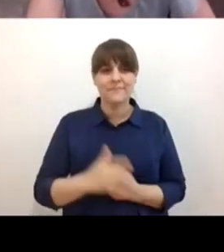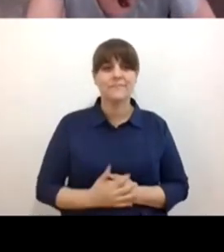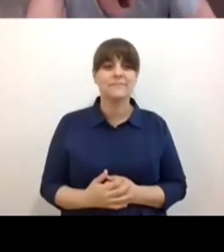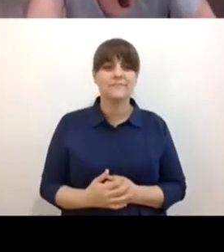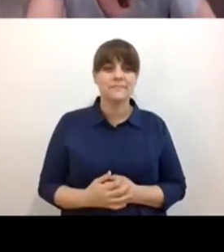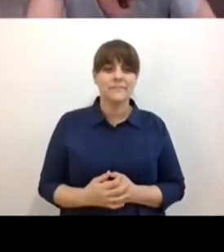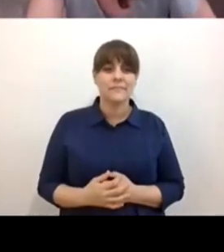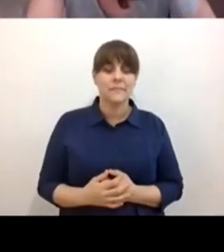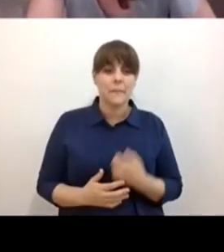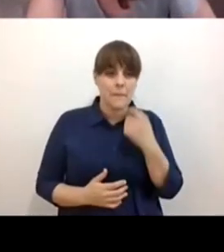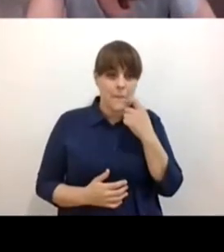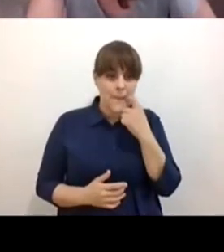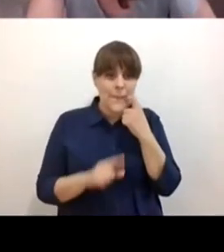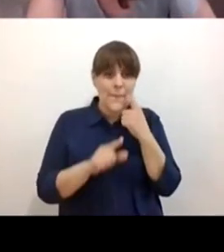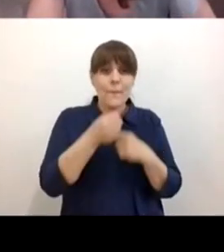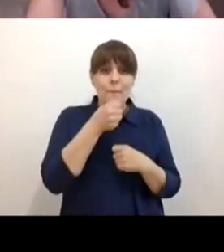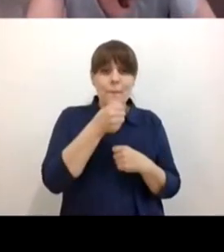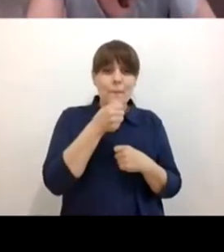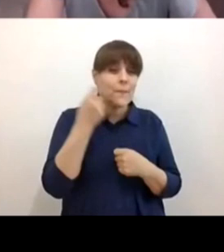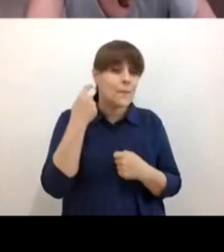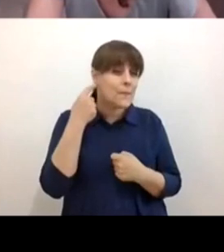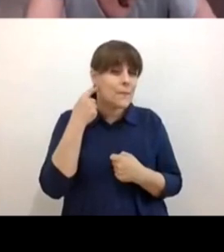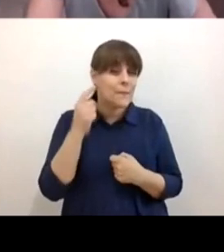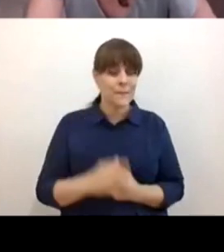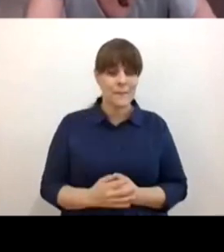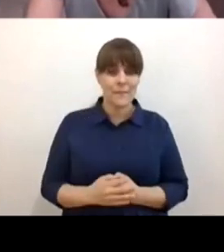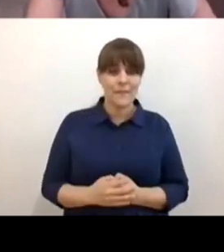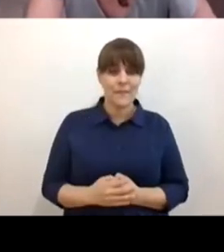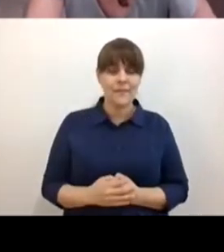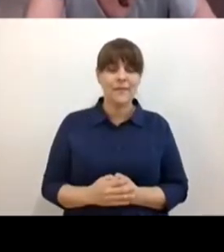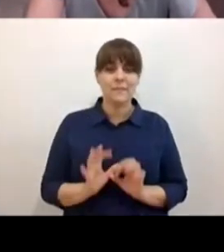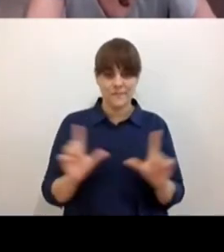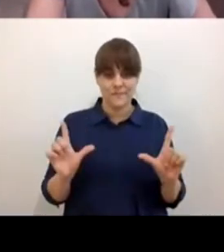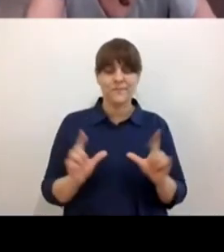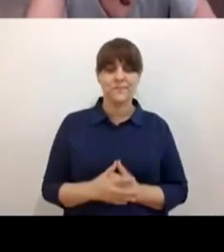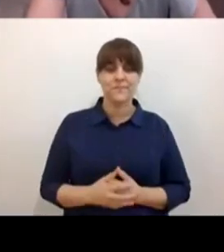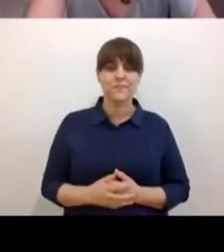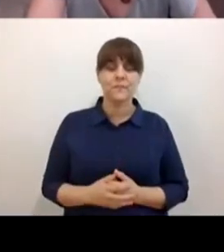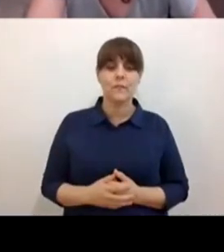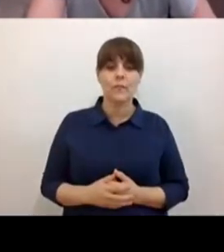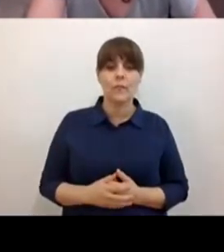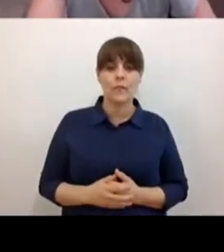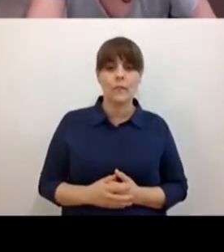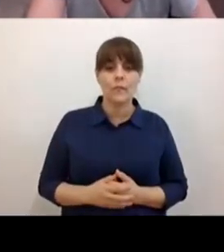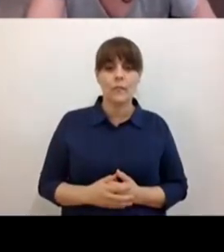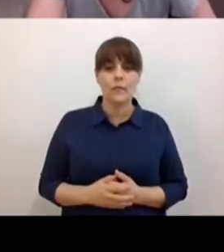tu micrófono mi querida abre y ya listo eh